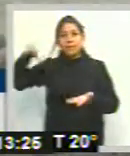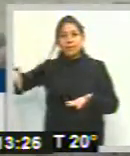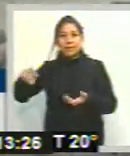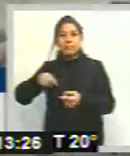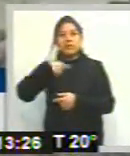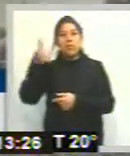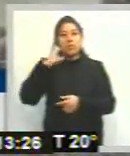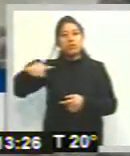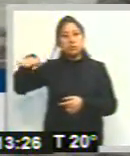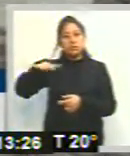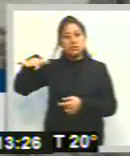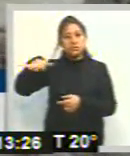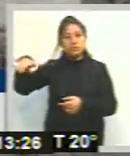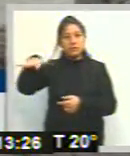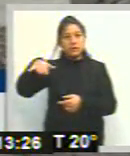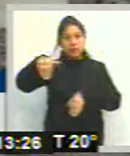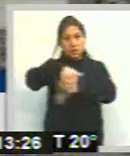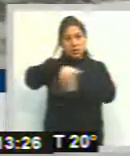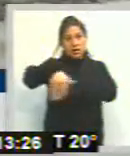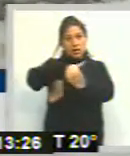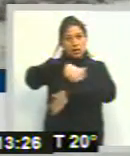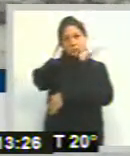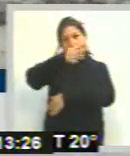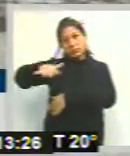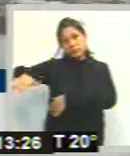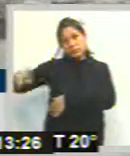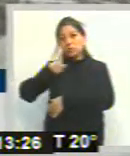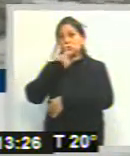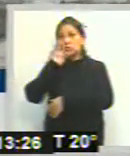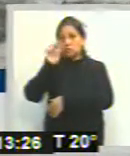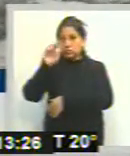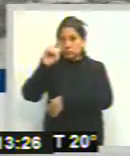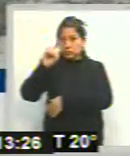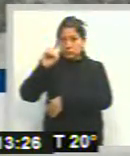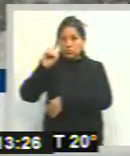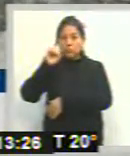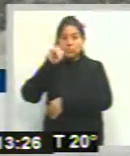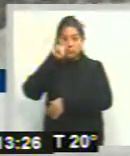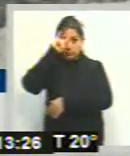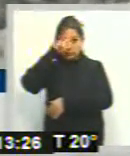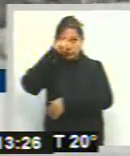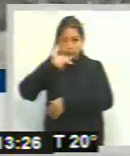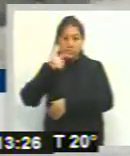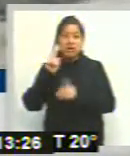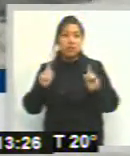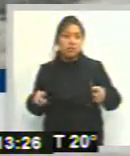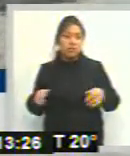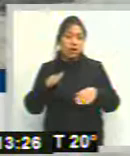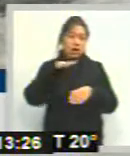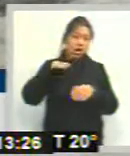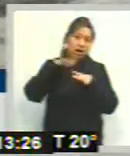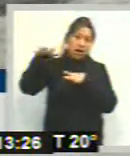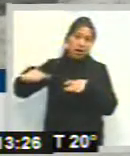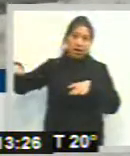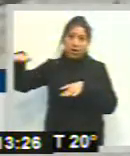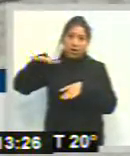con todos los vecinos de la calle Río Toro, como se ha hecho con todos los vecinos que estaban antes en el asentamiento San Juan de Dios, es un trabajo